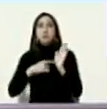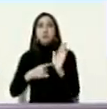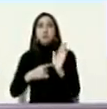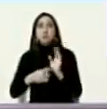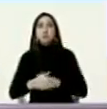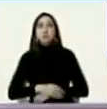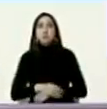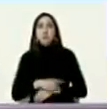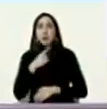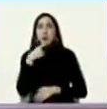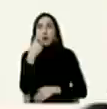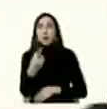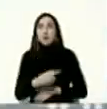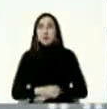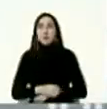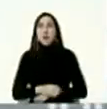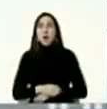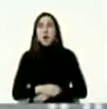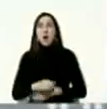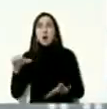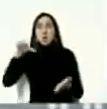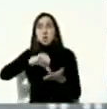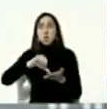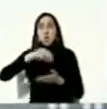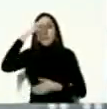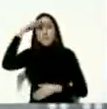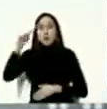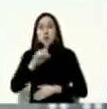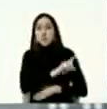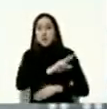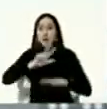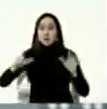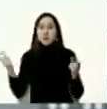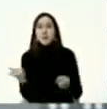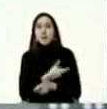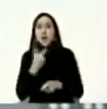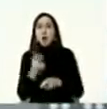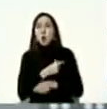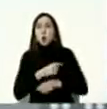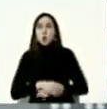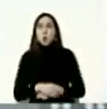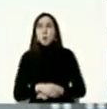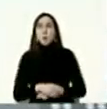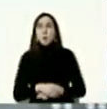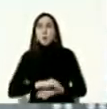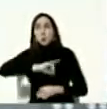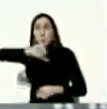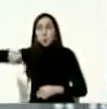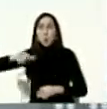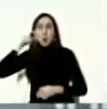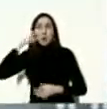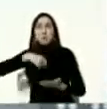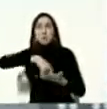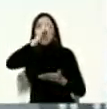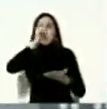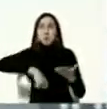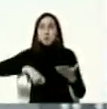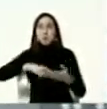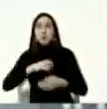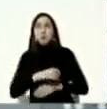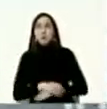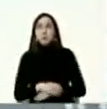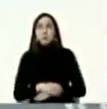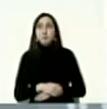suscrito en la ciudad de méxico el 13 de agosto del 2021 por jorge jesús rodríguez